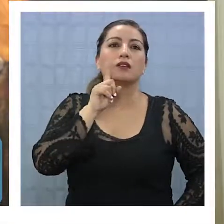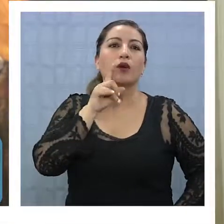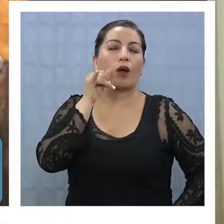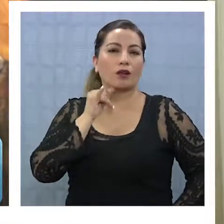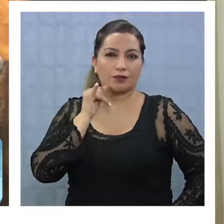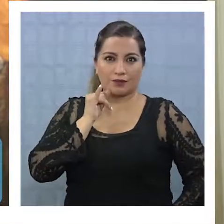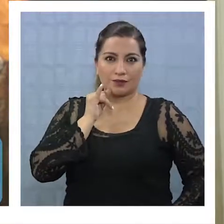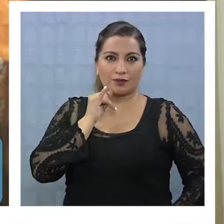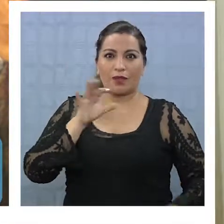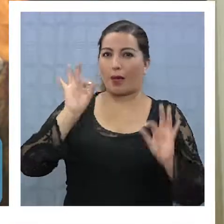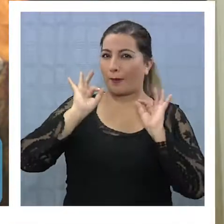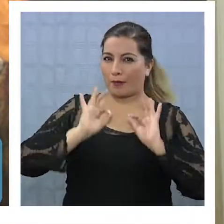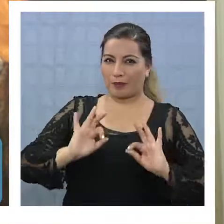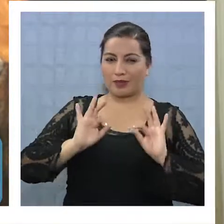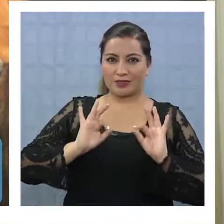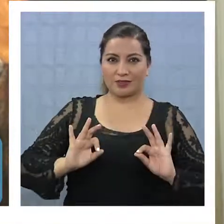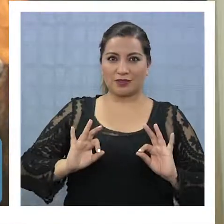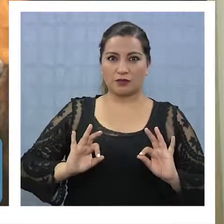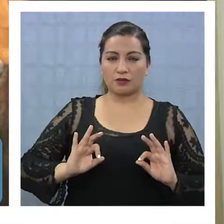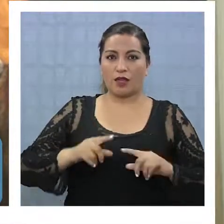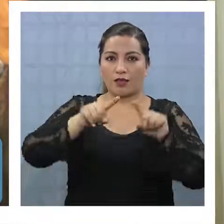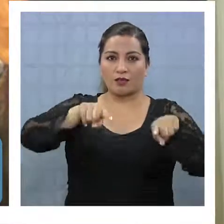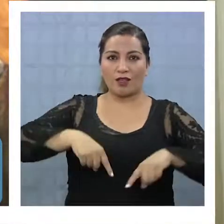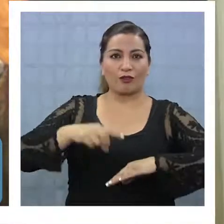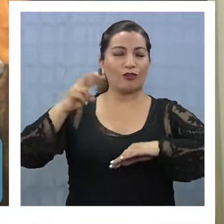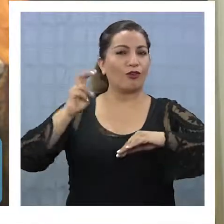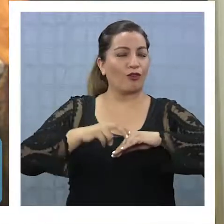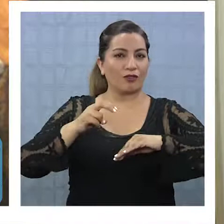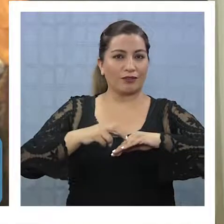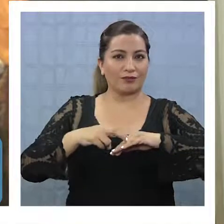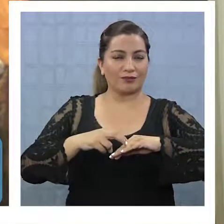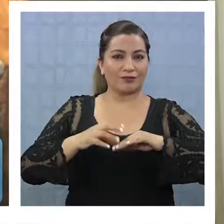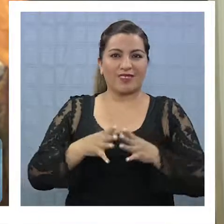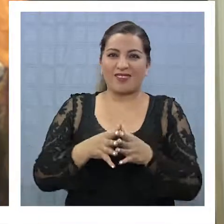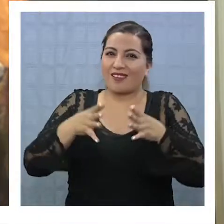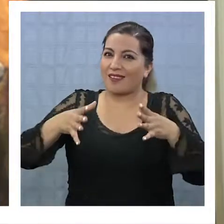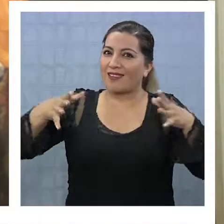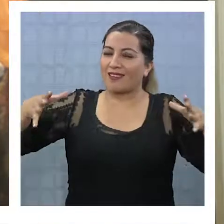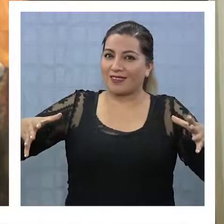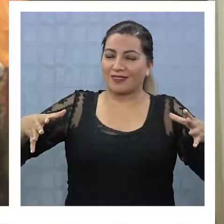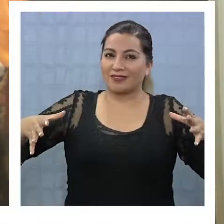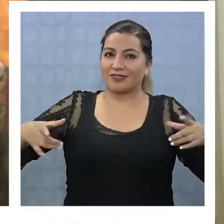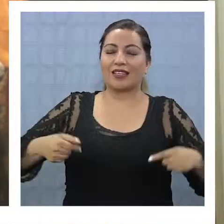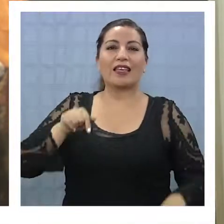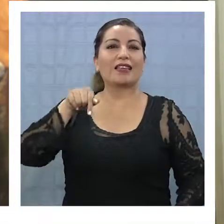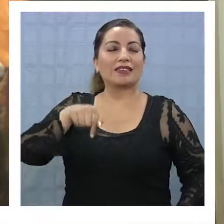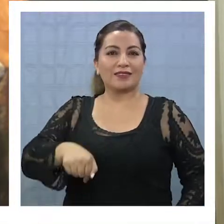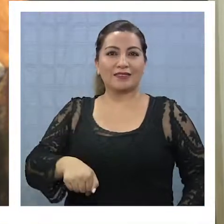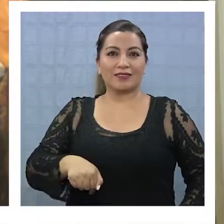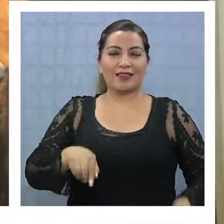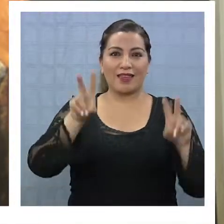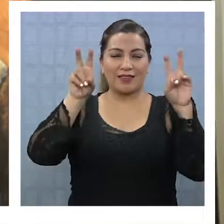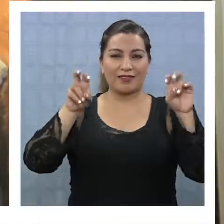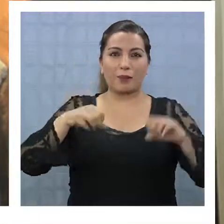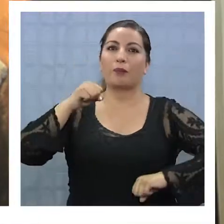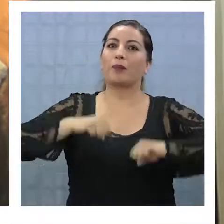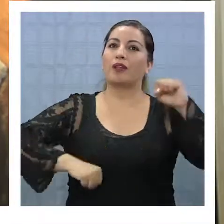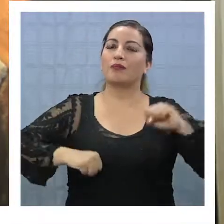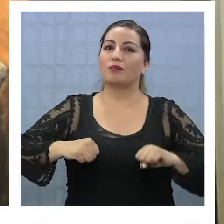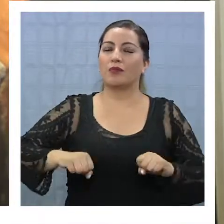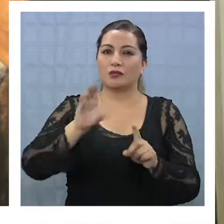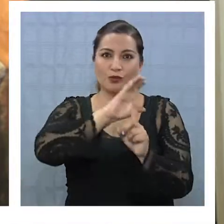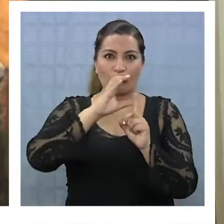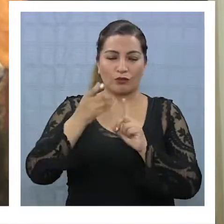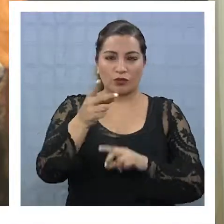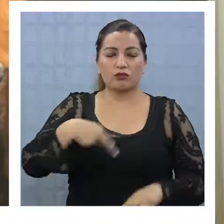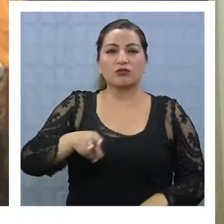en Iquique, especialmente en Coyahuasi, con el gran sentido que tiene esta empresa